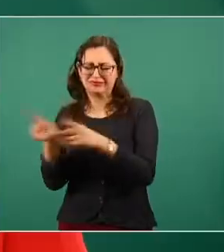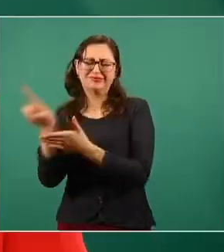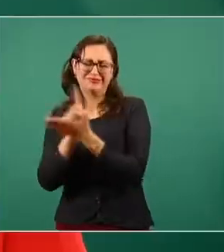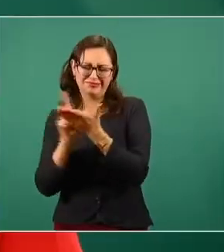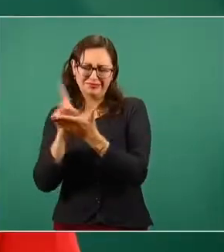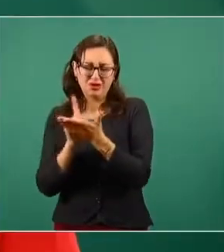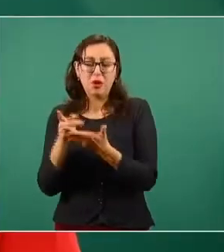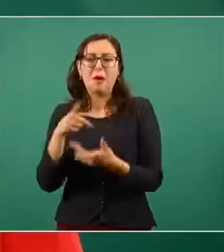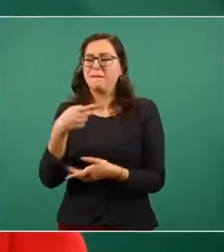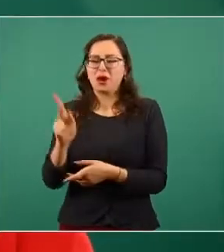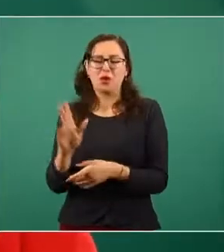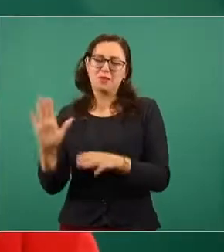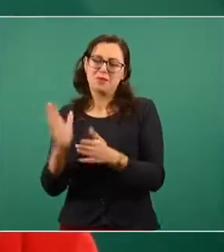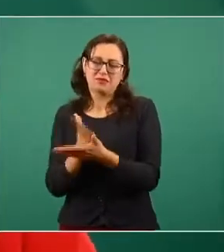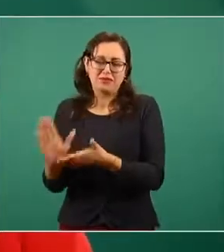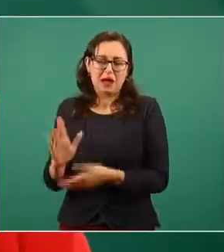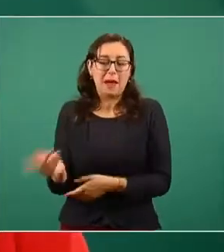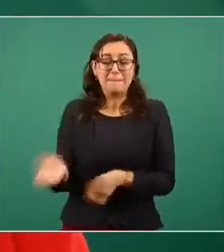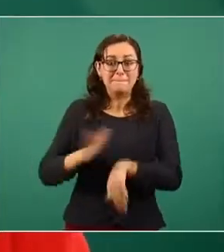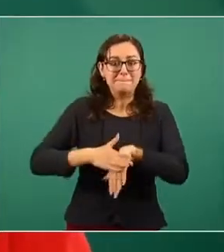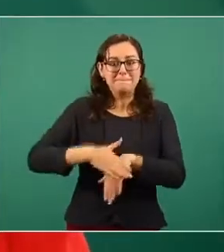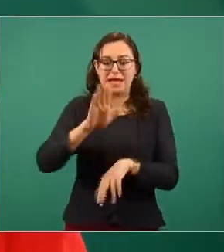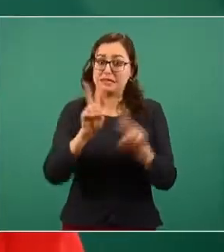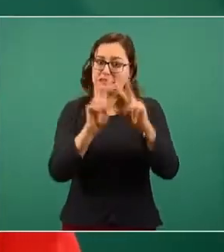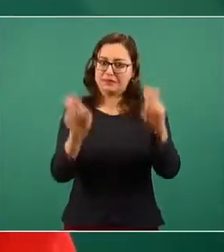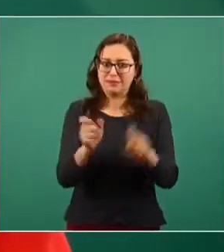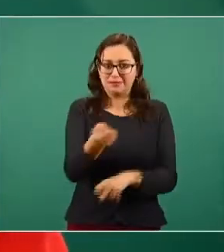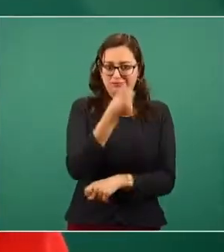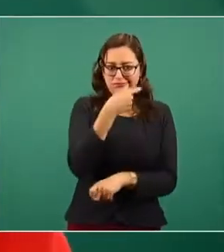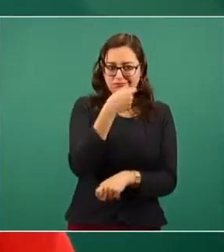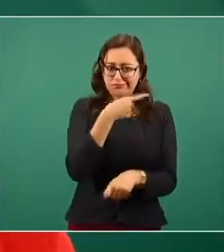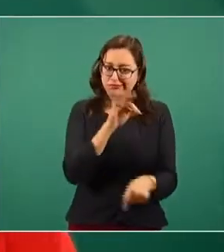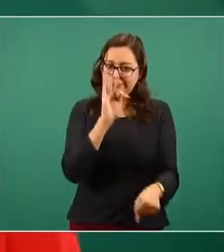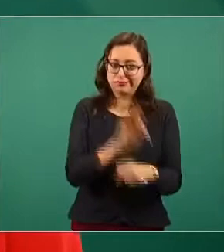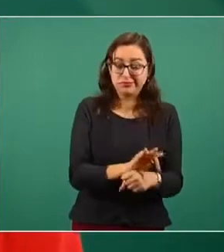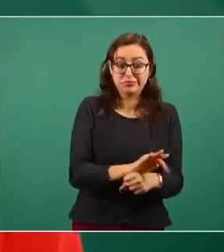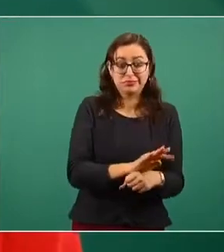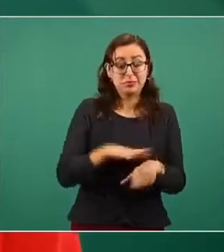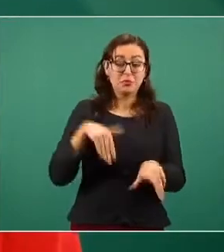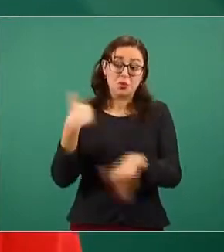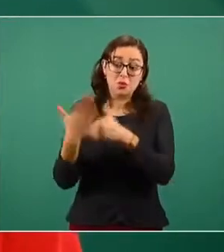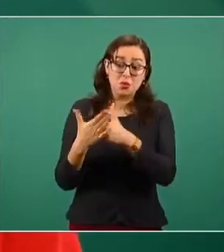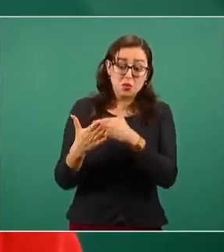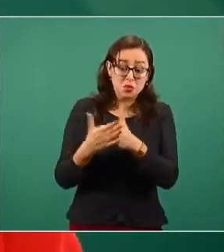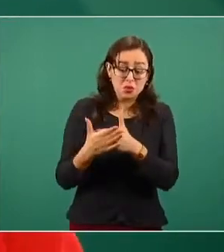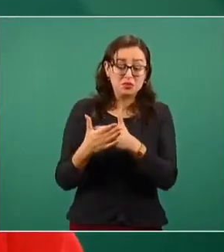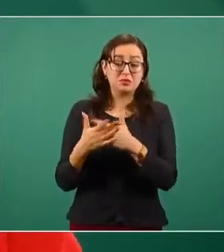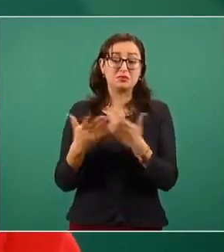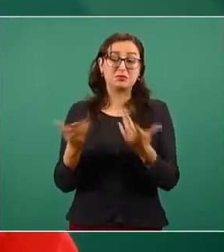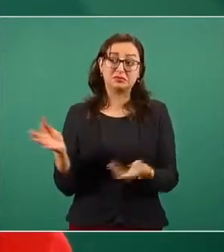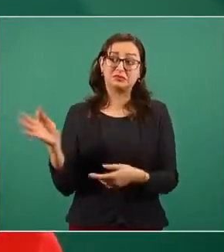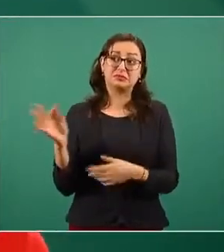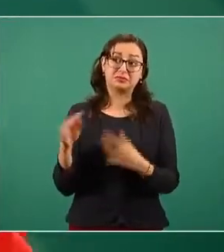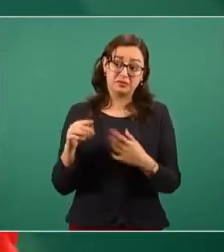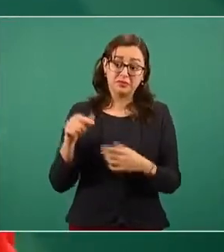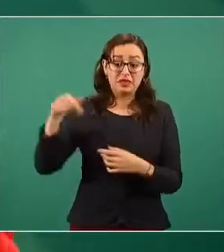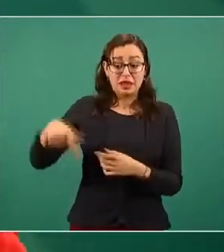Y en relación también a la amapola, decir que llegará un momento, probablemente no